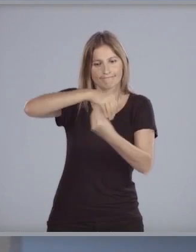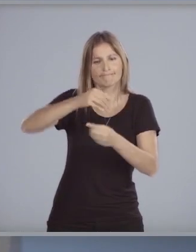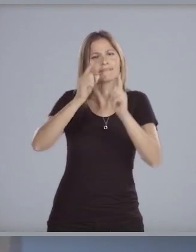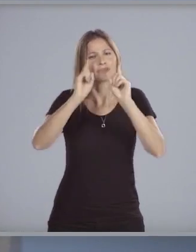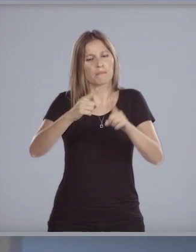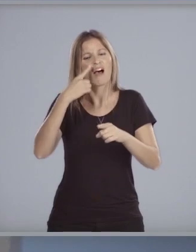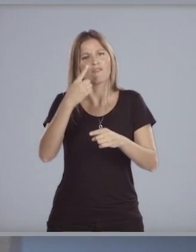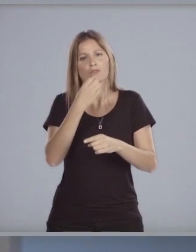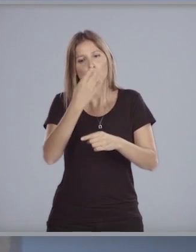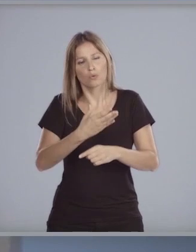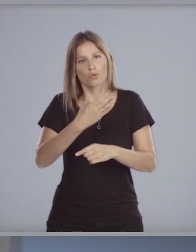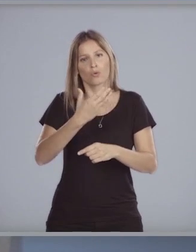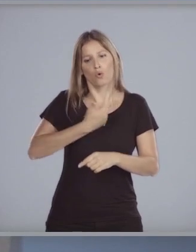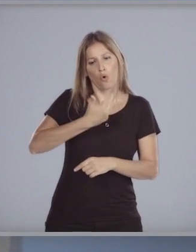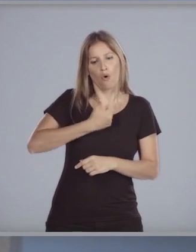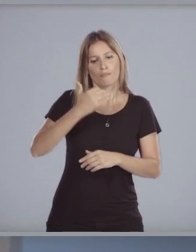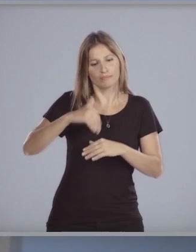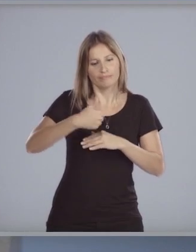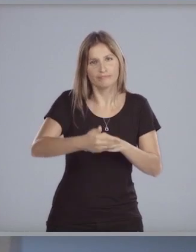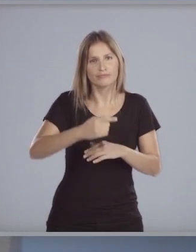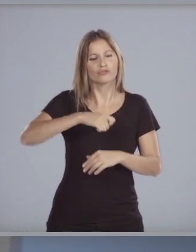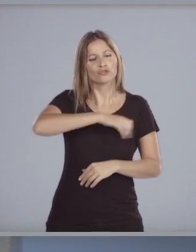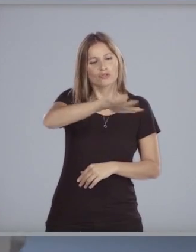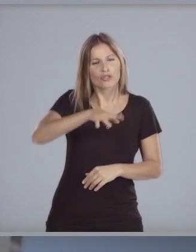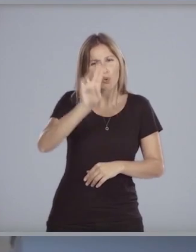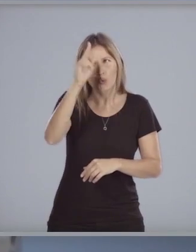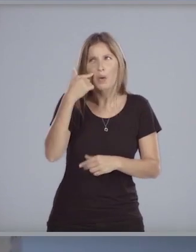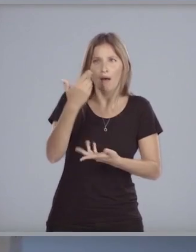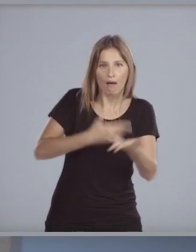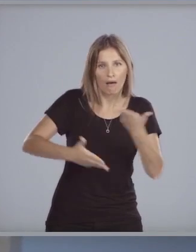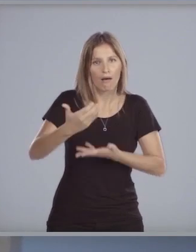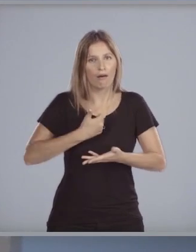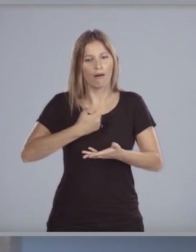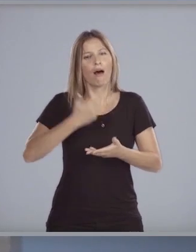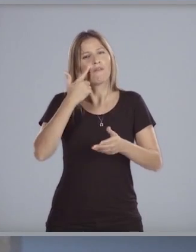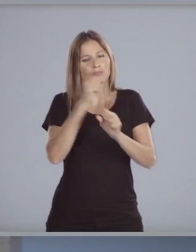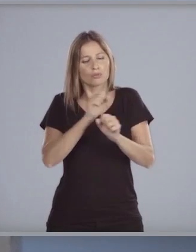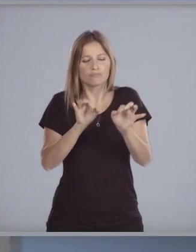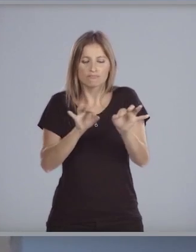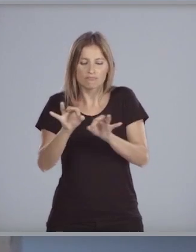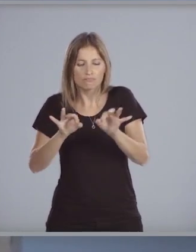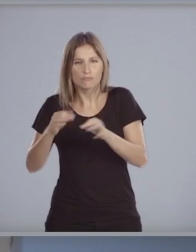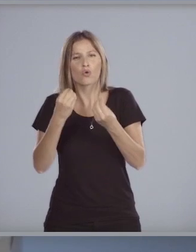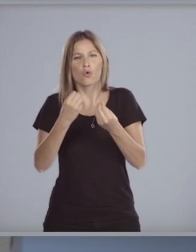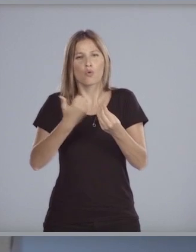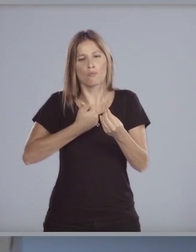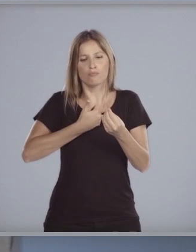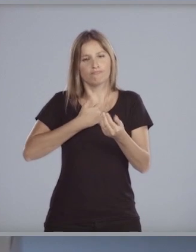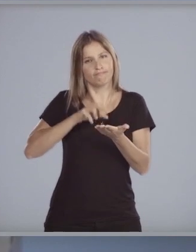repercutido en la sociedad uruguaya a efectos de diseñar el camino a seguir.